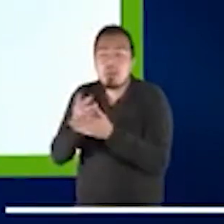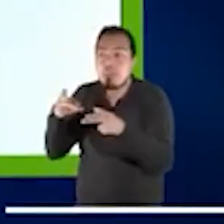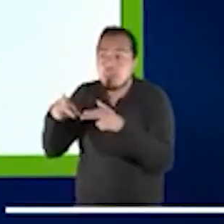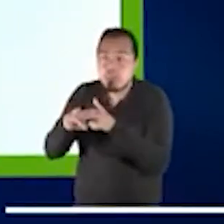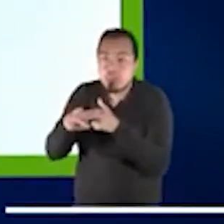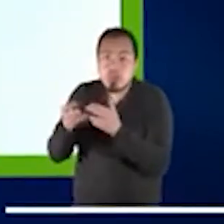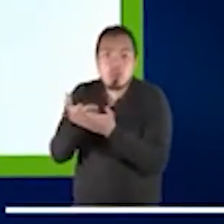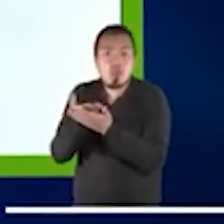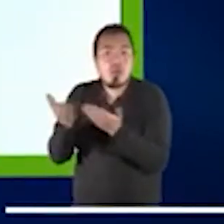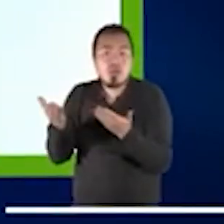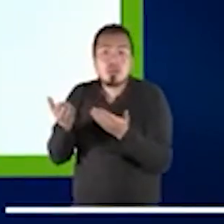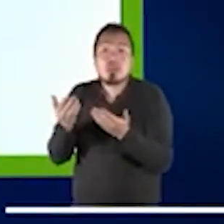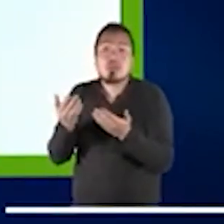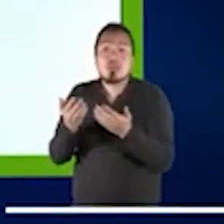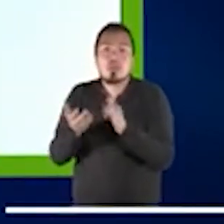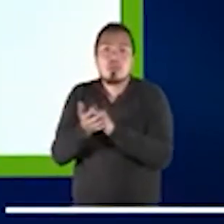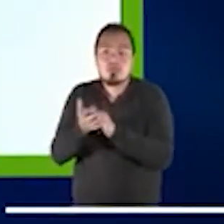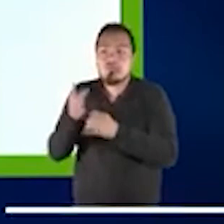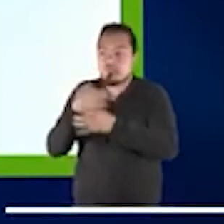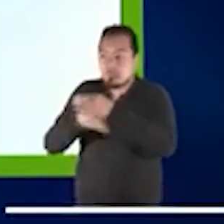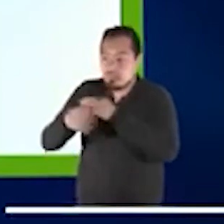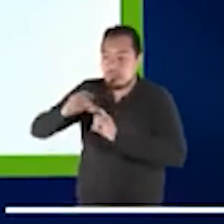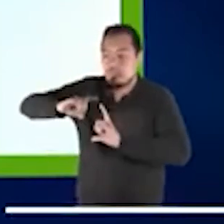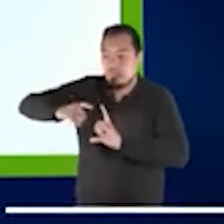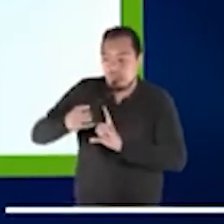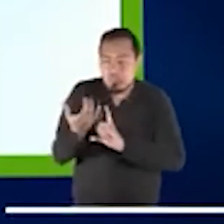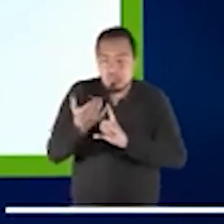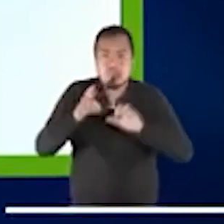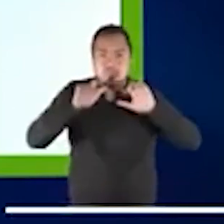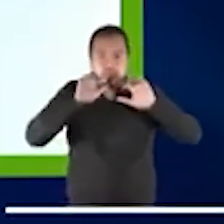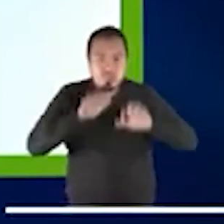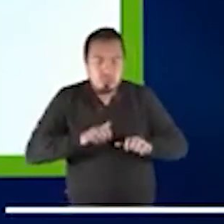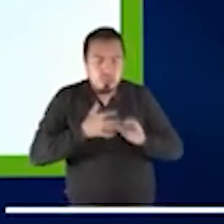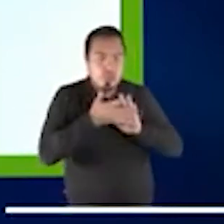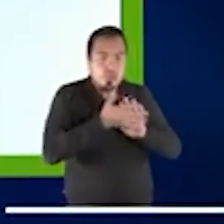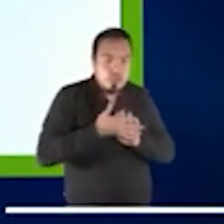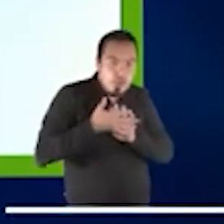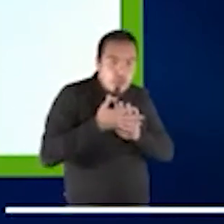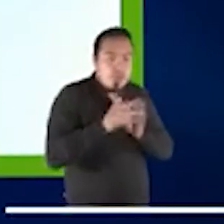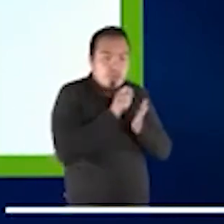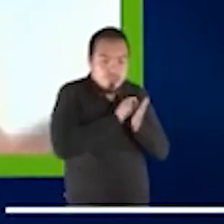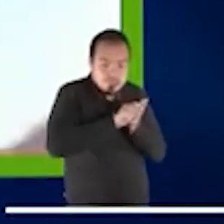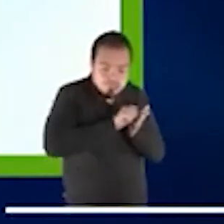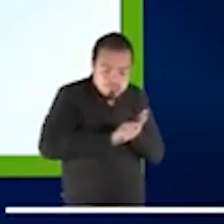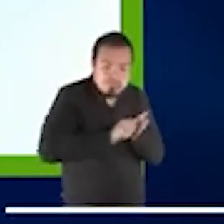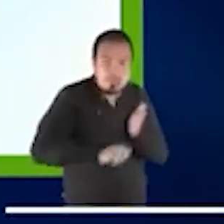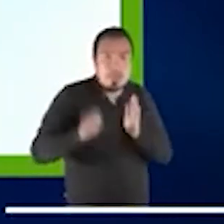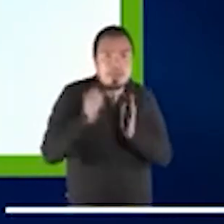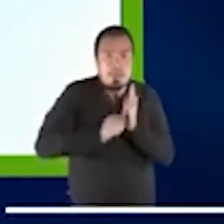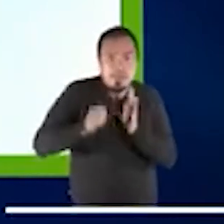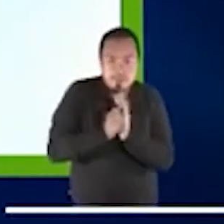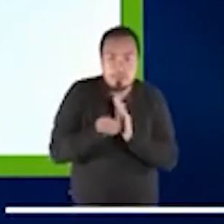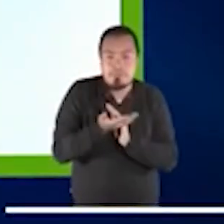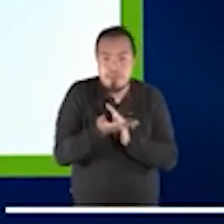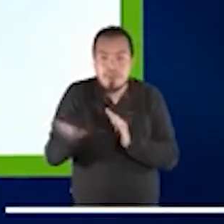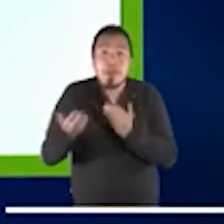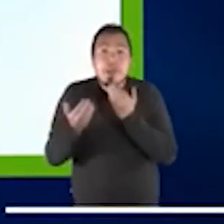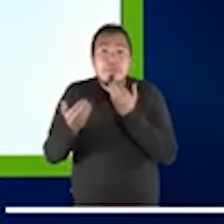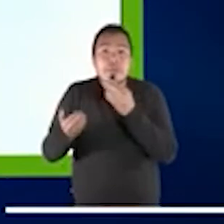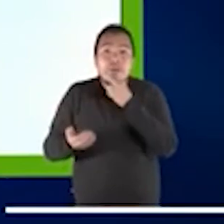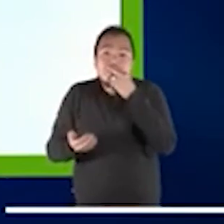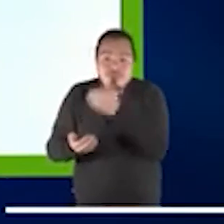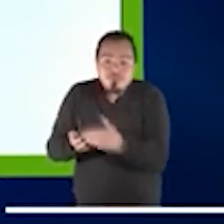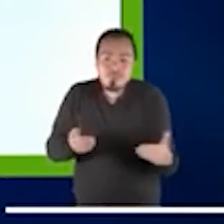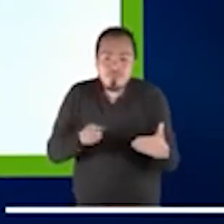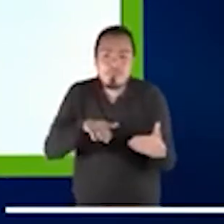Pero también tuvieron que digitalizar todos los formularios, los materiales. Sabemos que con los niños, por ejemplo, utilizan mucho, por ejemplo, juguetes o